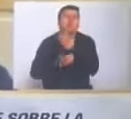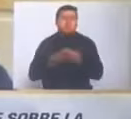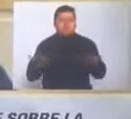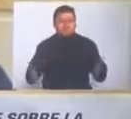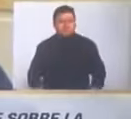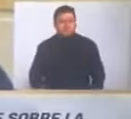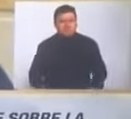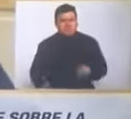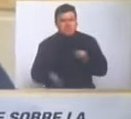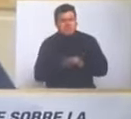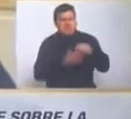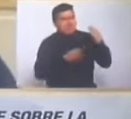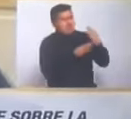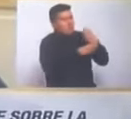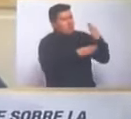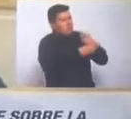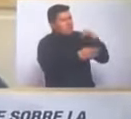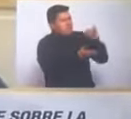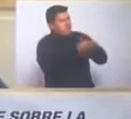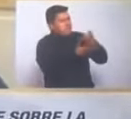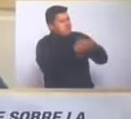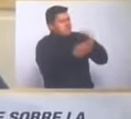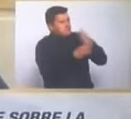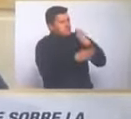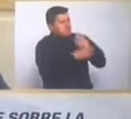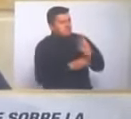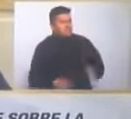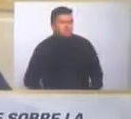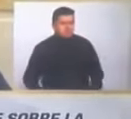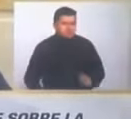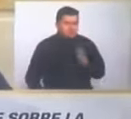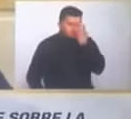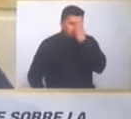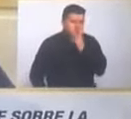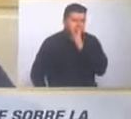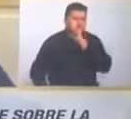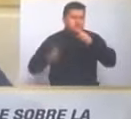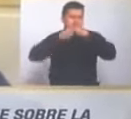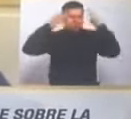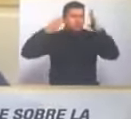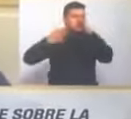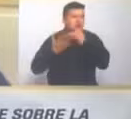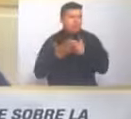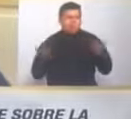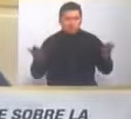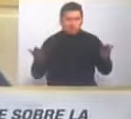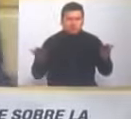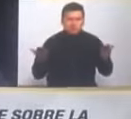teníamos el mismo problema? ¿Por qué no se intervino Electricaribe?